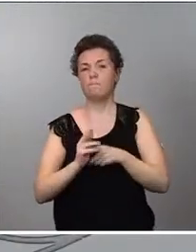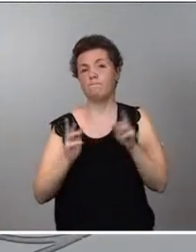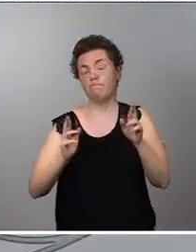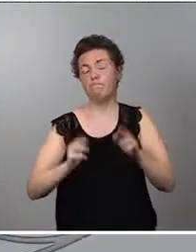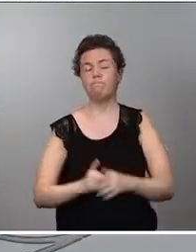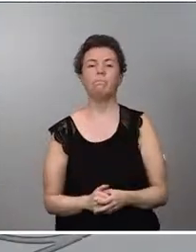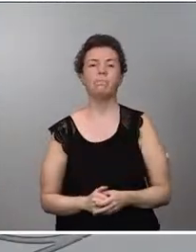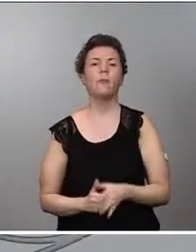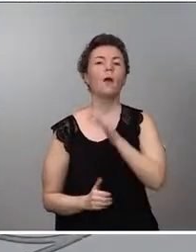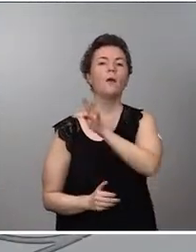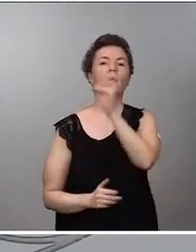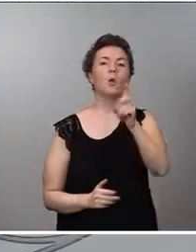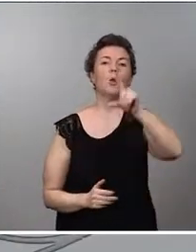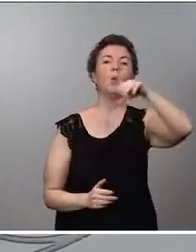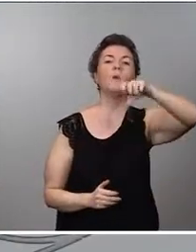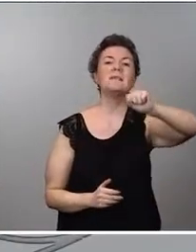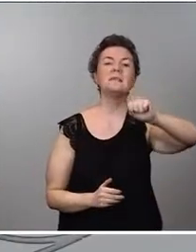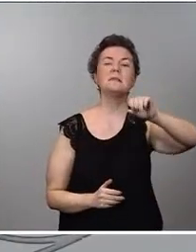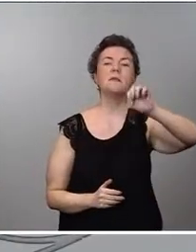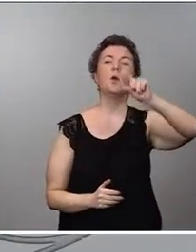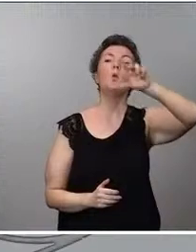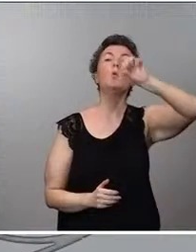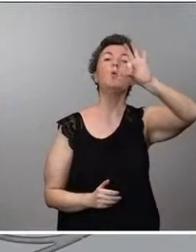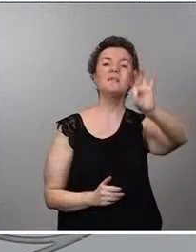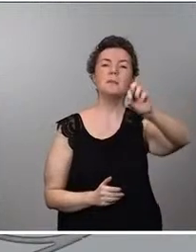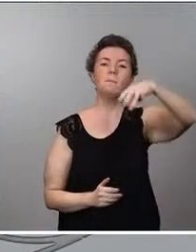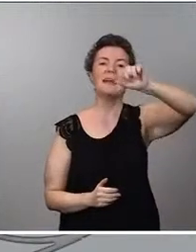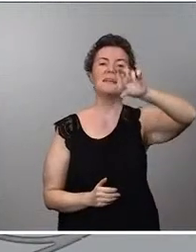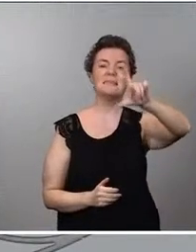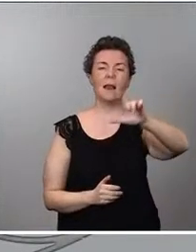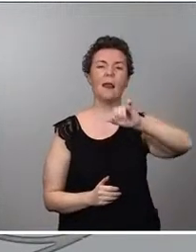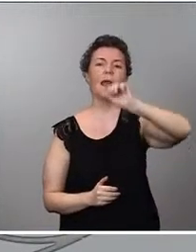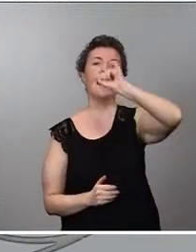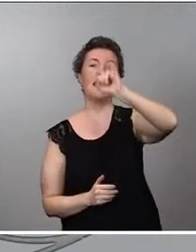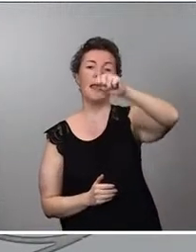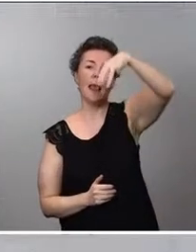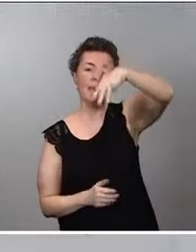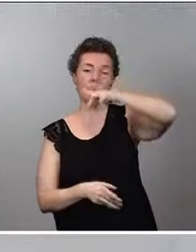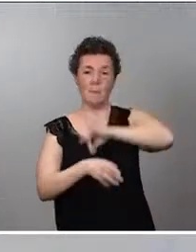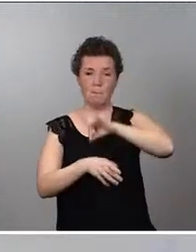ahora con Luis Marchal y de IME Médico IME Farmacias.